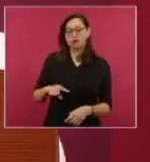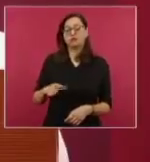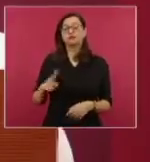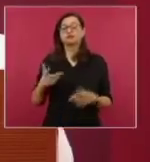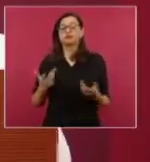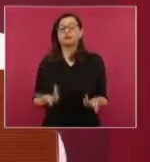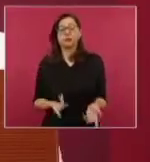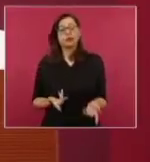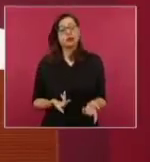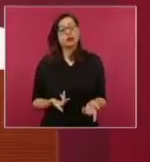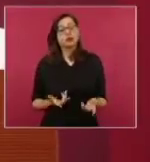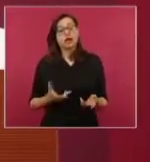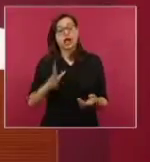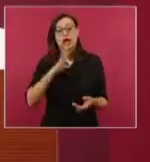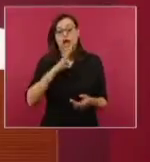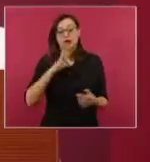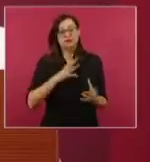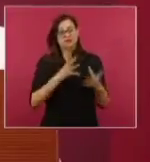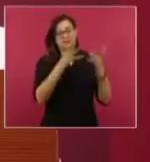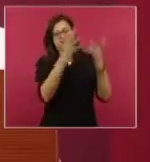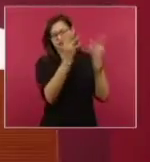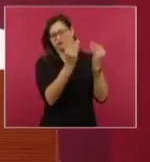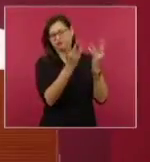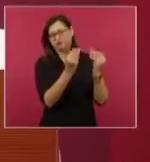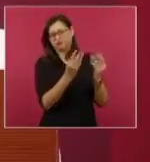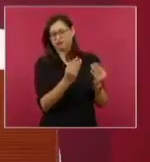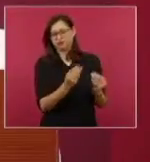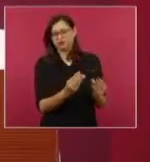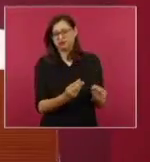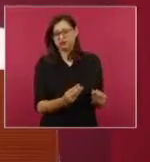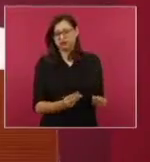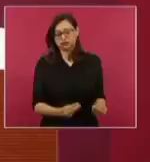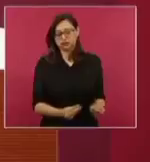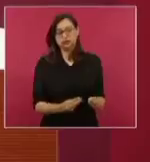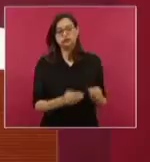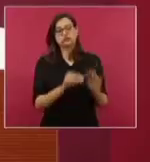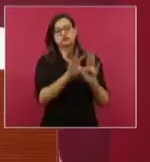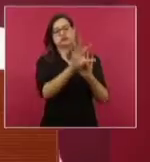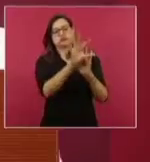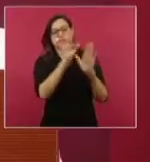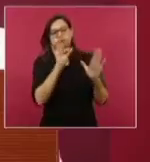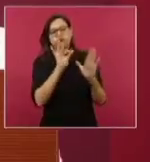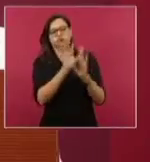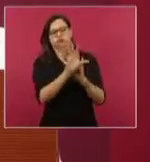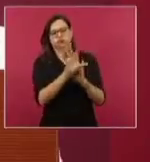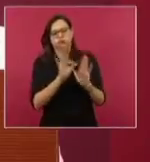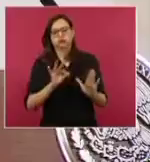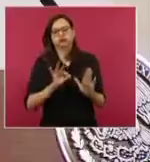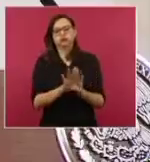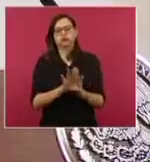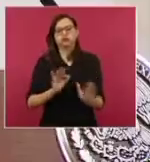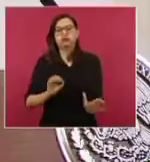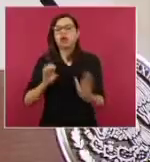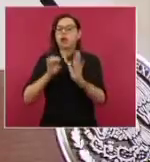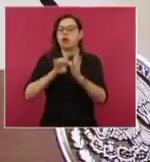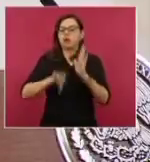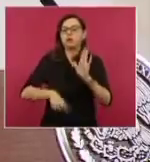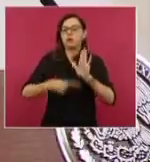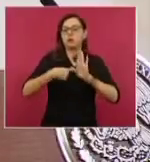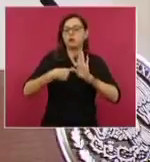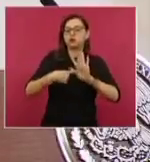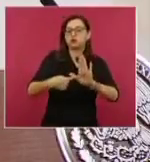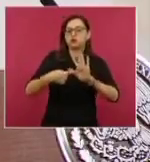de los ejemplos que desde los diferentes áreas de